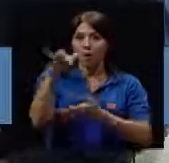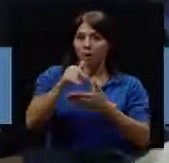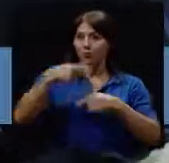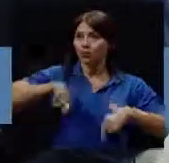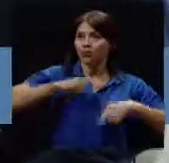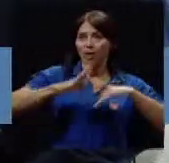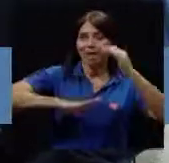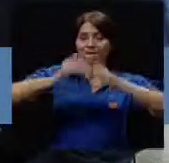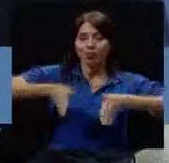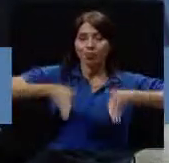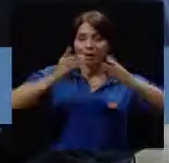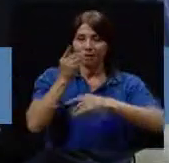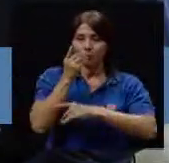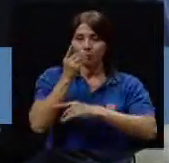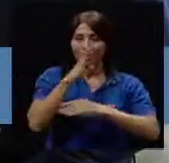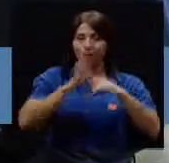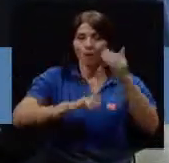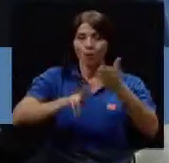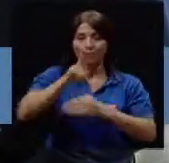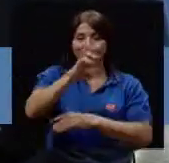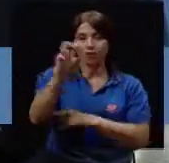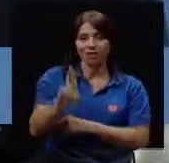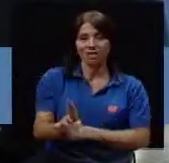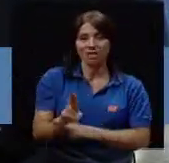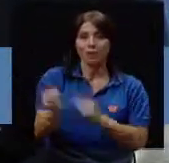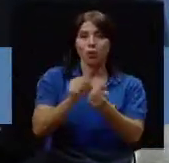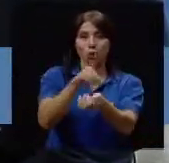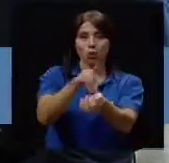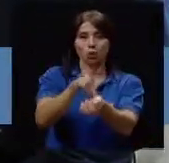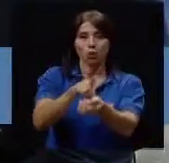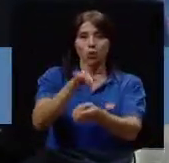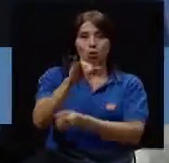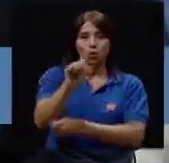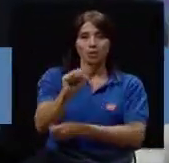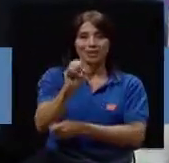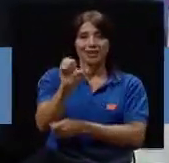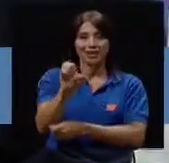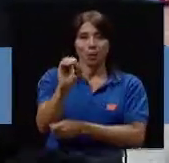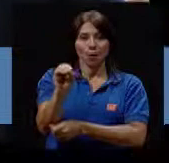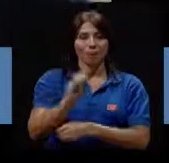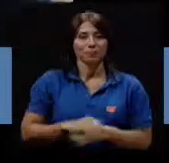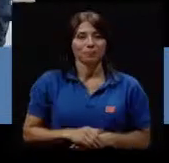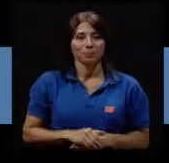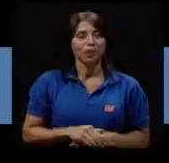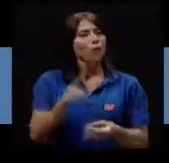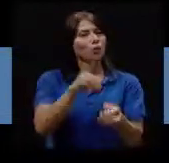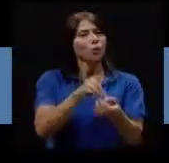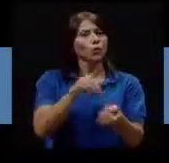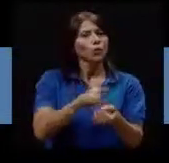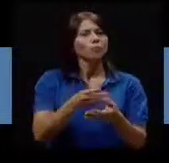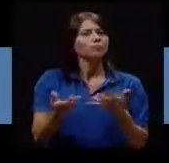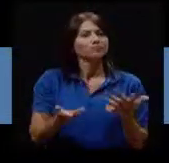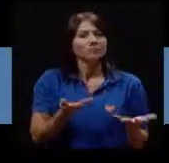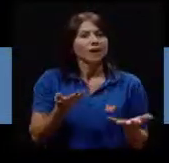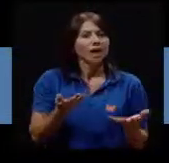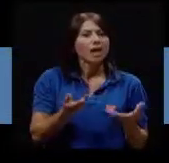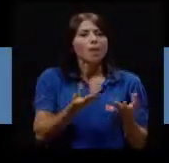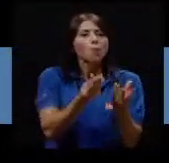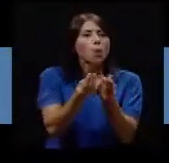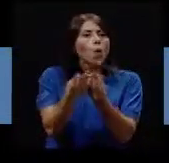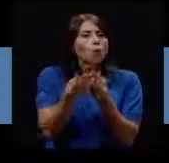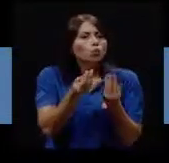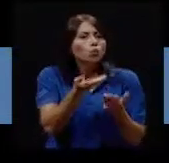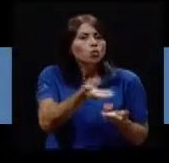encontramos En la facultad De odontología De la universidad De Costa Rica Con el doctor Luis Enrique Obando Doctor ¿Qué